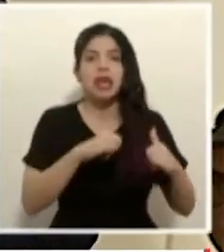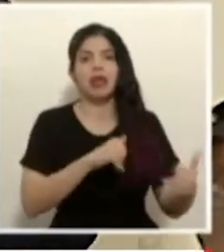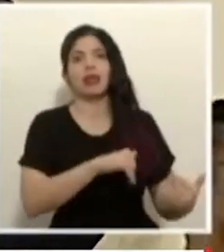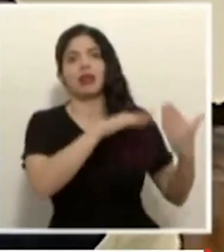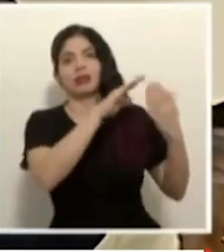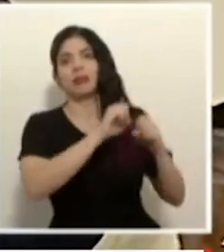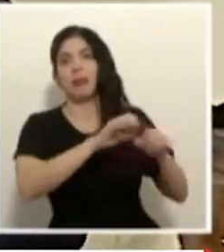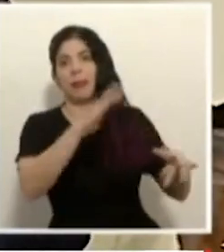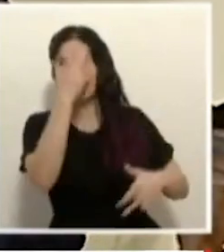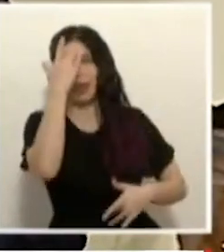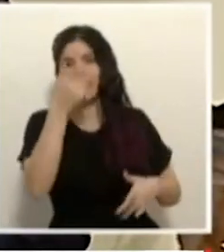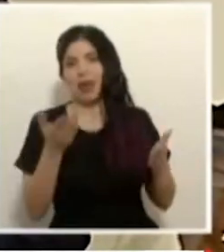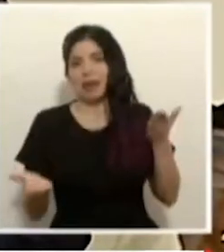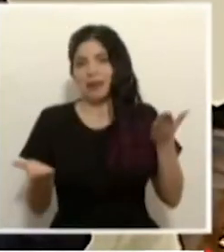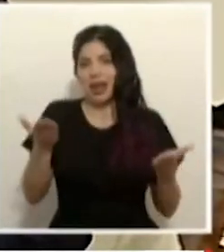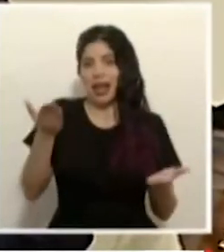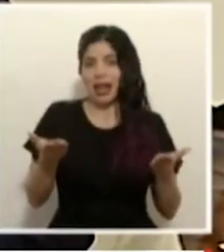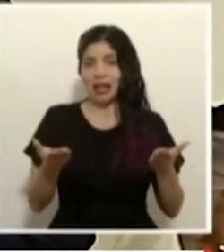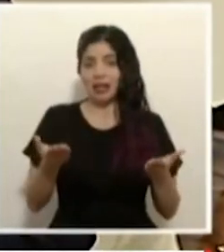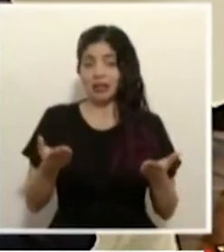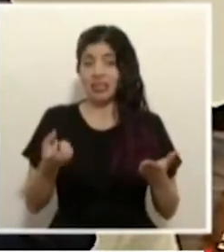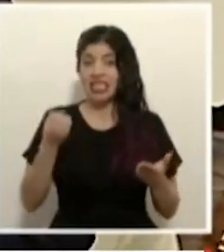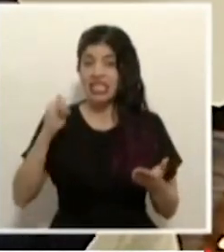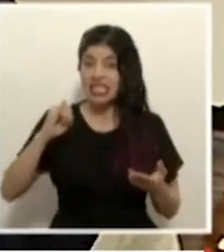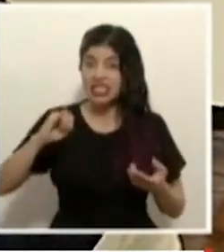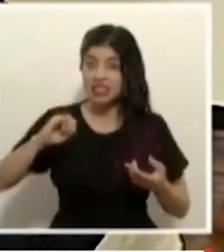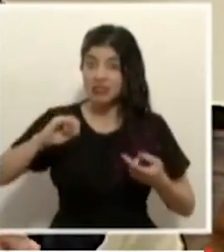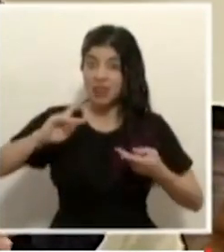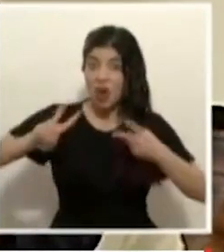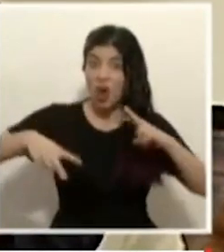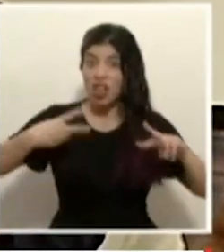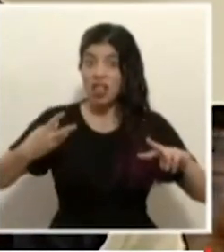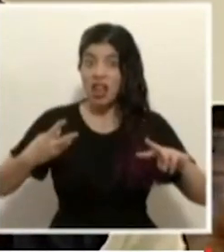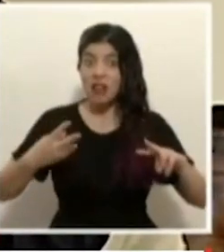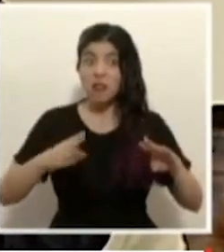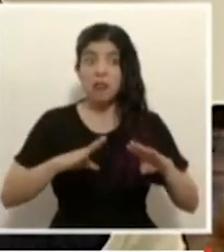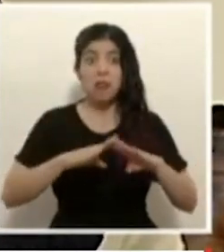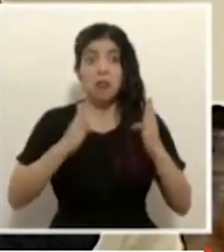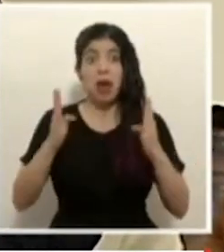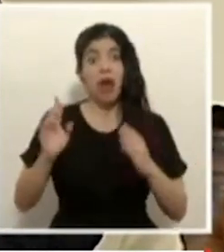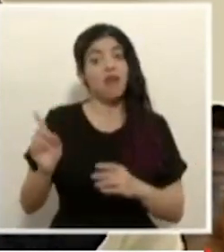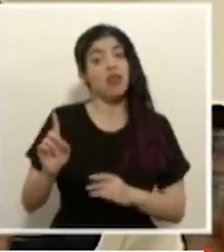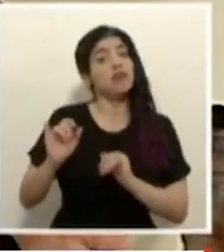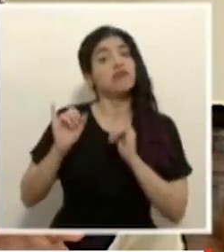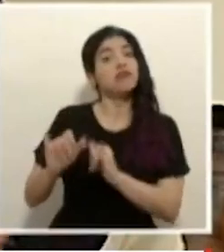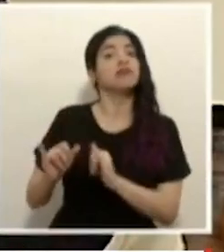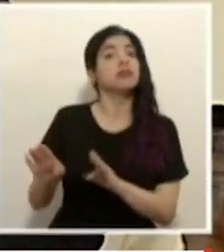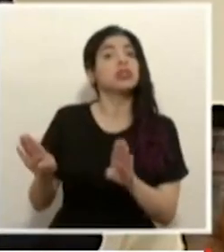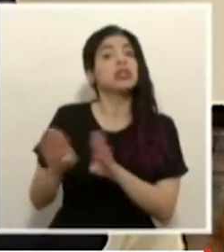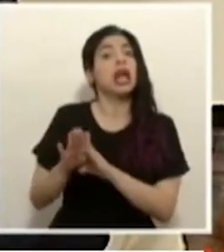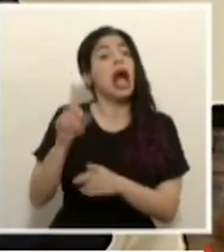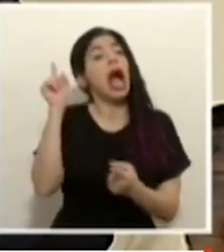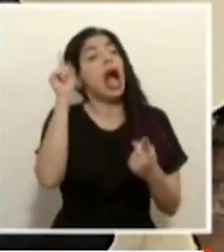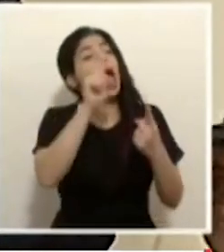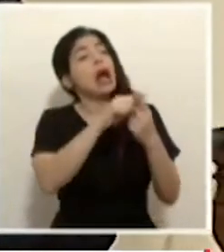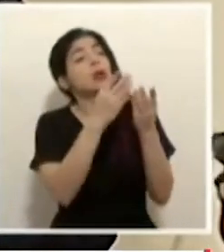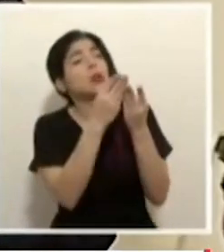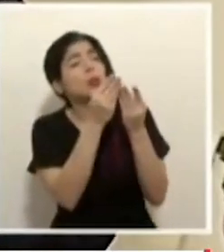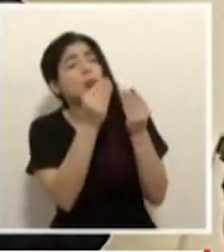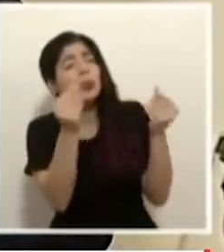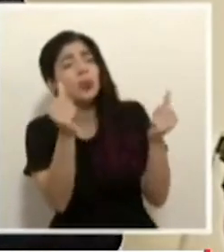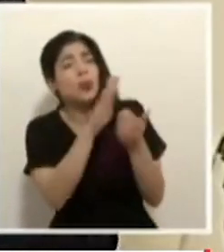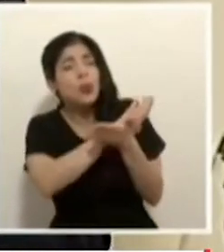balance contrario sería que digamos no vamos a abrir hasta que se difumine absolutamente la pandemia